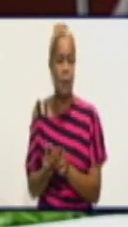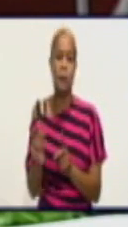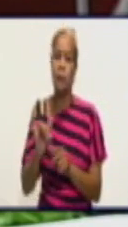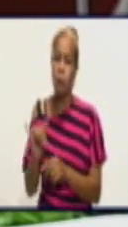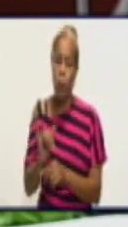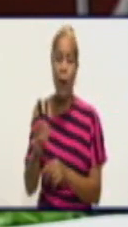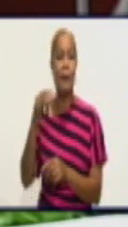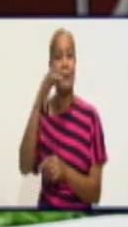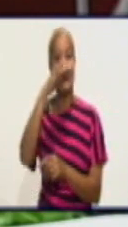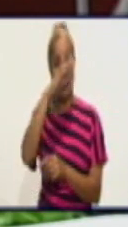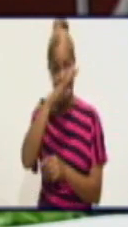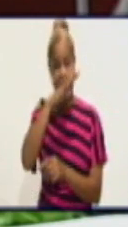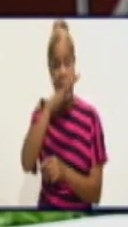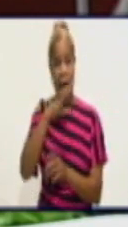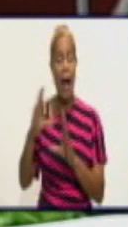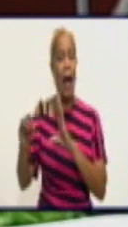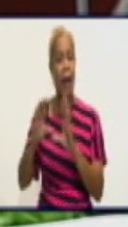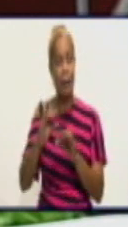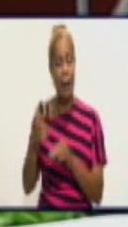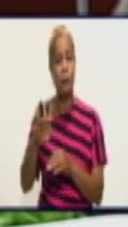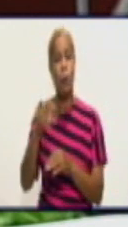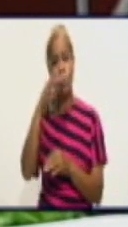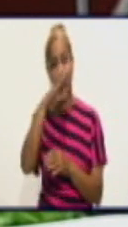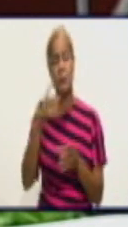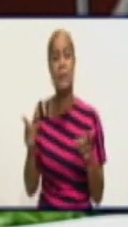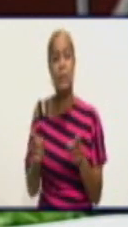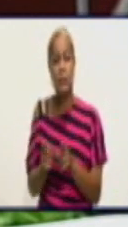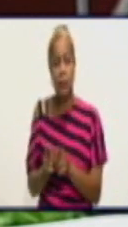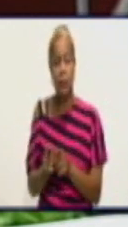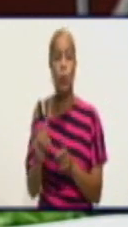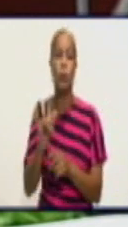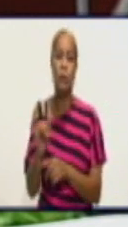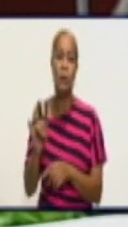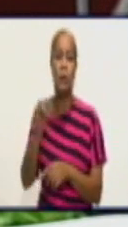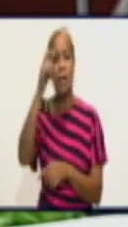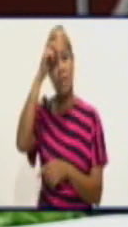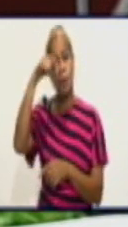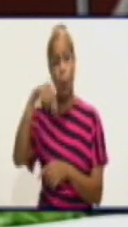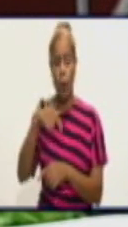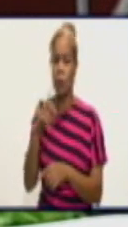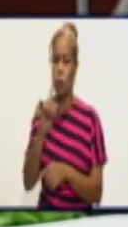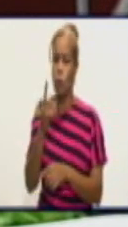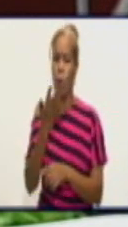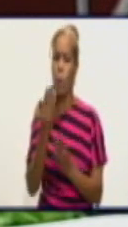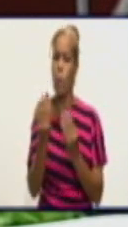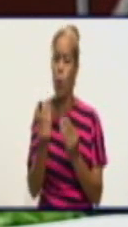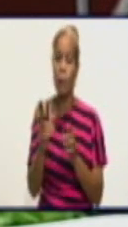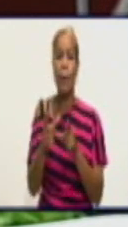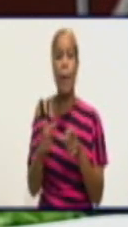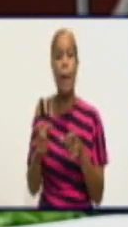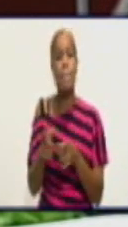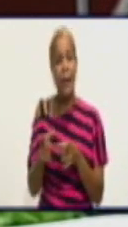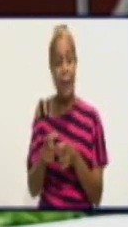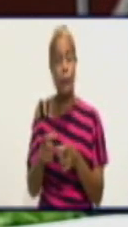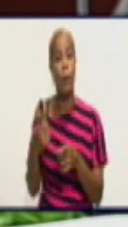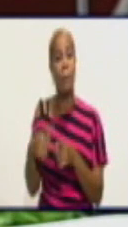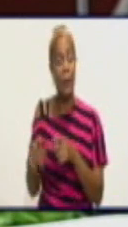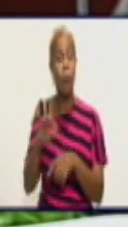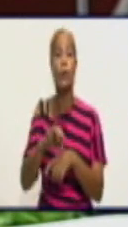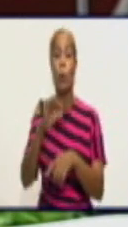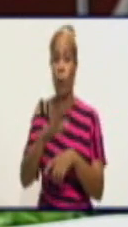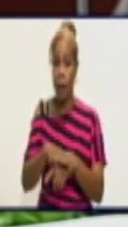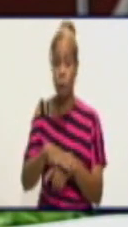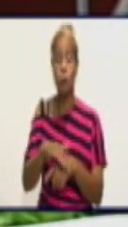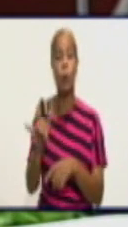territorio geográficamente hablando, pequeño. Iguaní, no tan pequeño como Cautocristo, pero Río Cautos sí es un